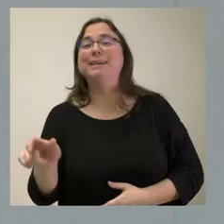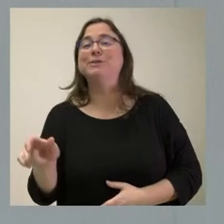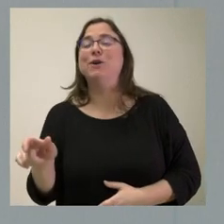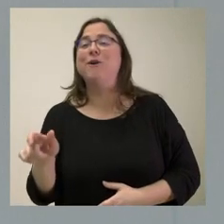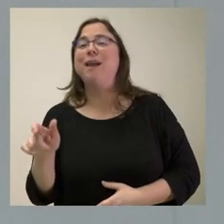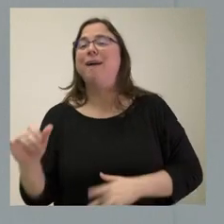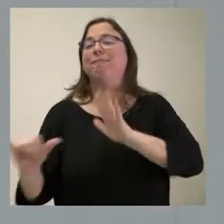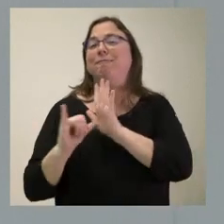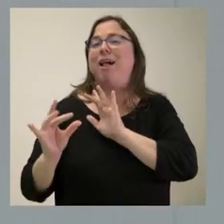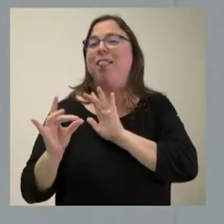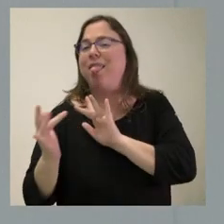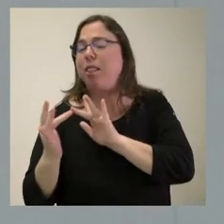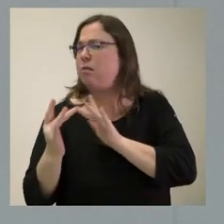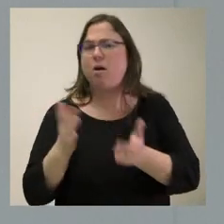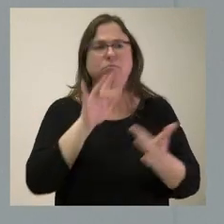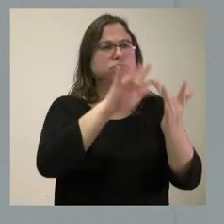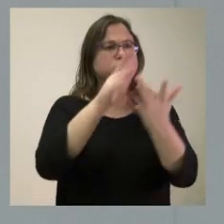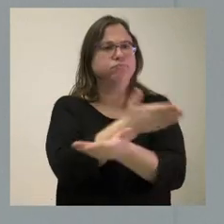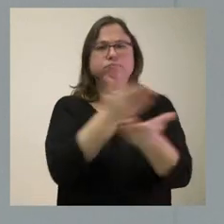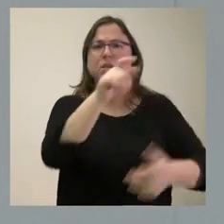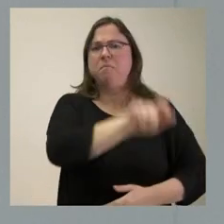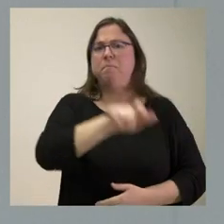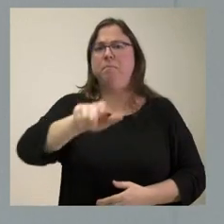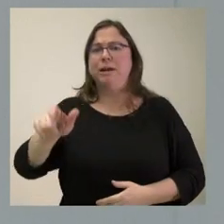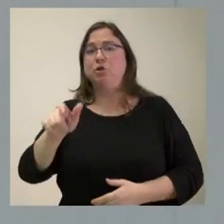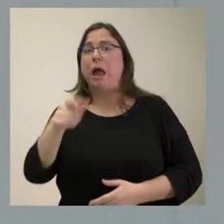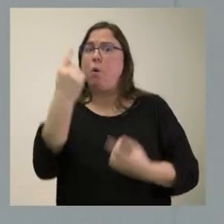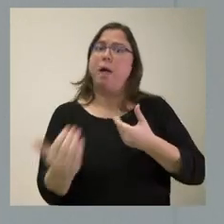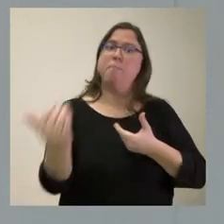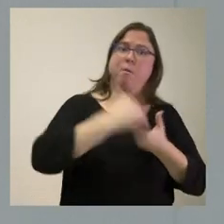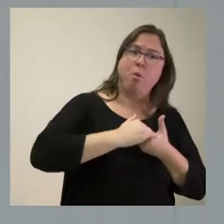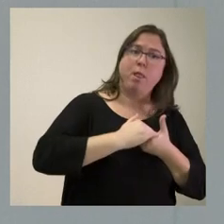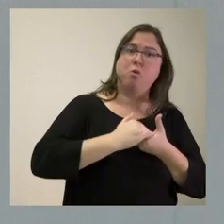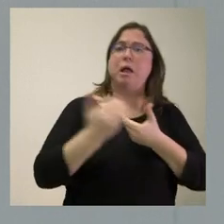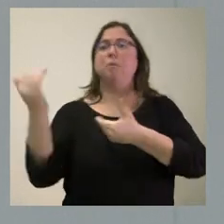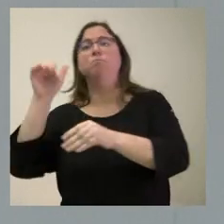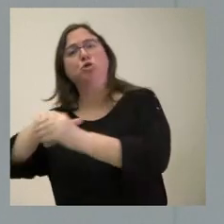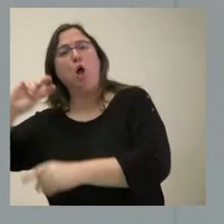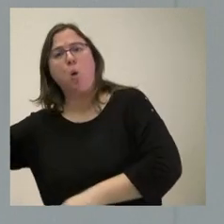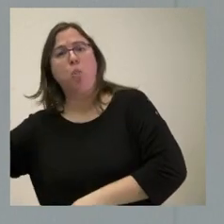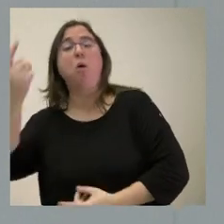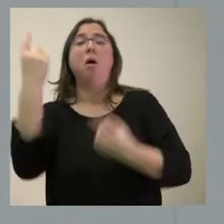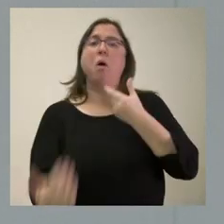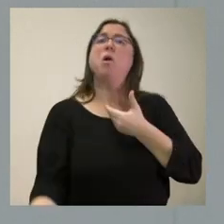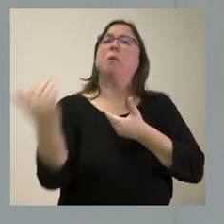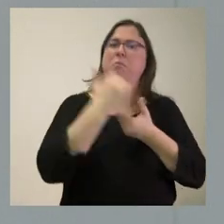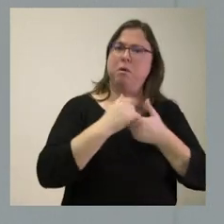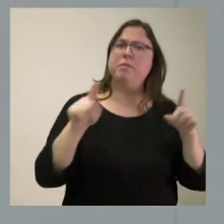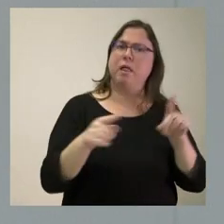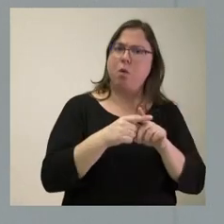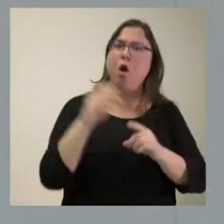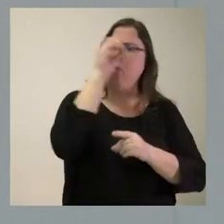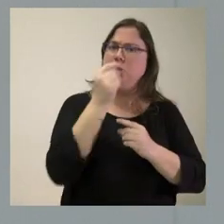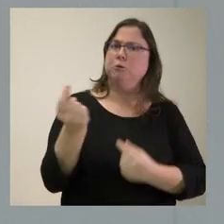con ellas, hablamos con gente que nos vota, gente que no nos vota y gente que votándonos también nos da su